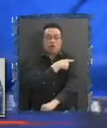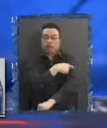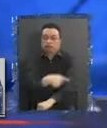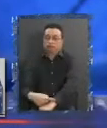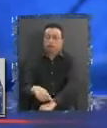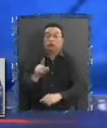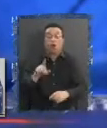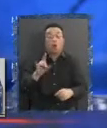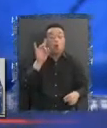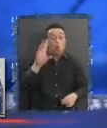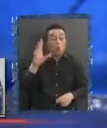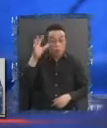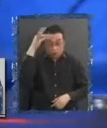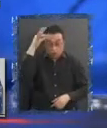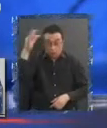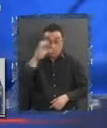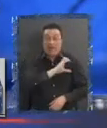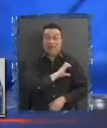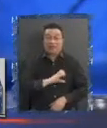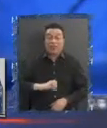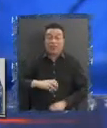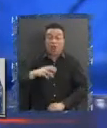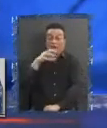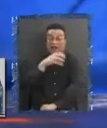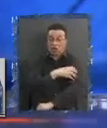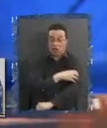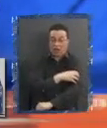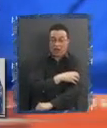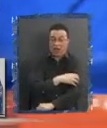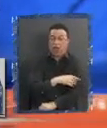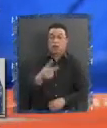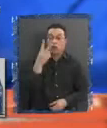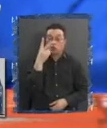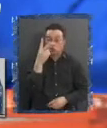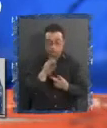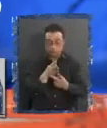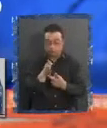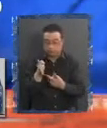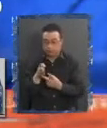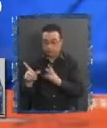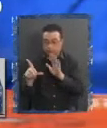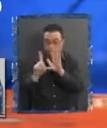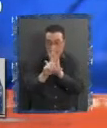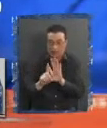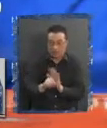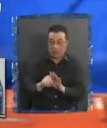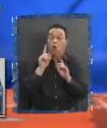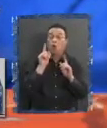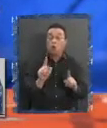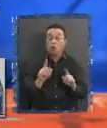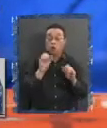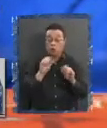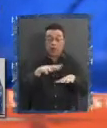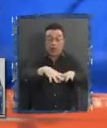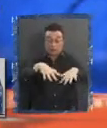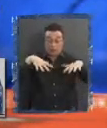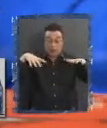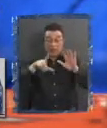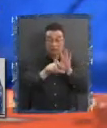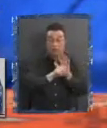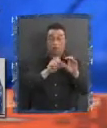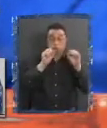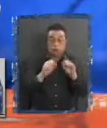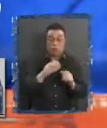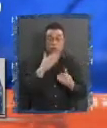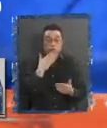Del Estado Regional El Estado Regional Hay dos hipótesis legislativas Una Que pueda la Asamblea Legislativa Proponer A